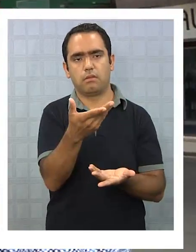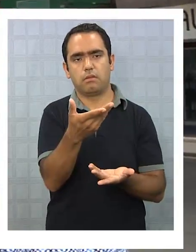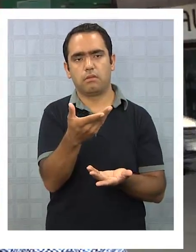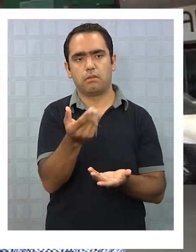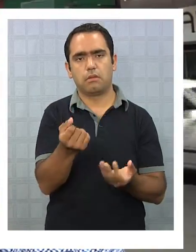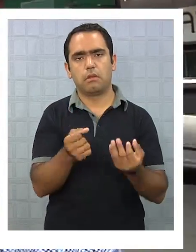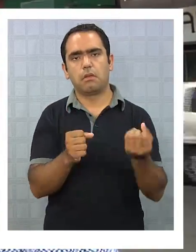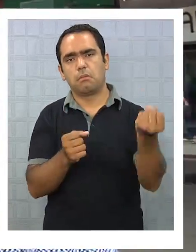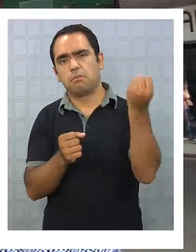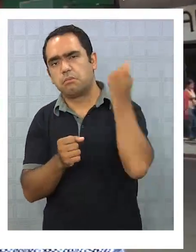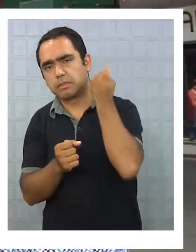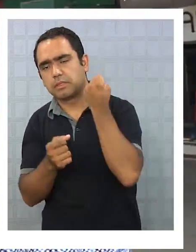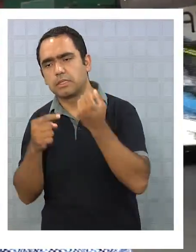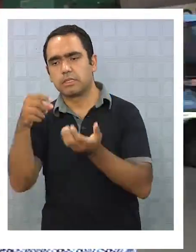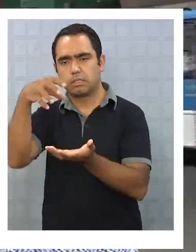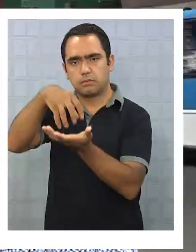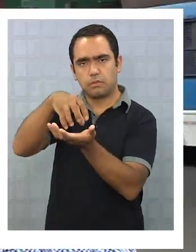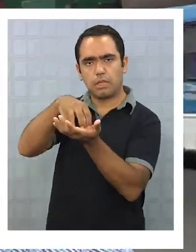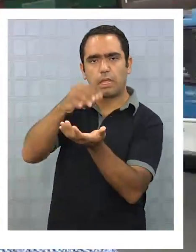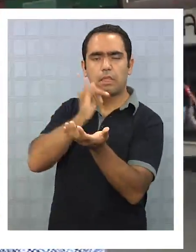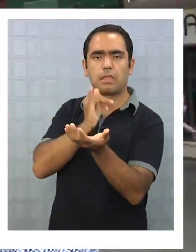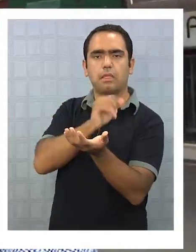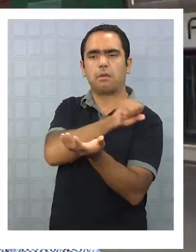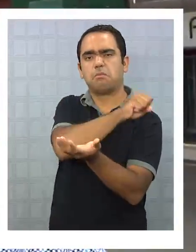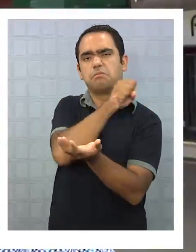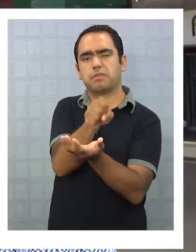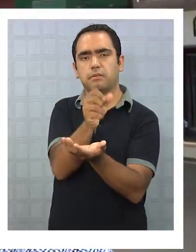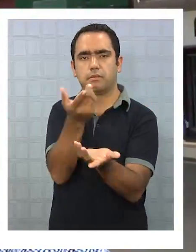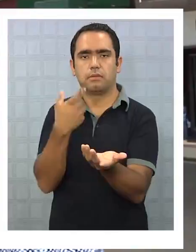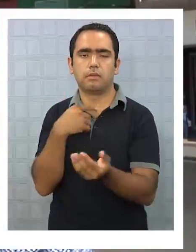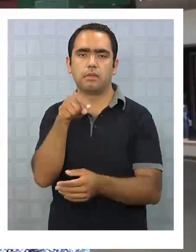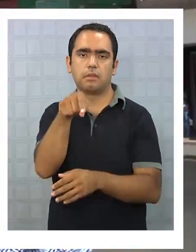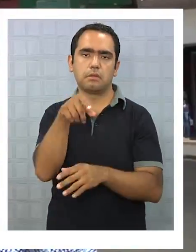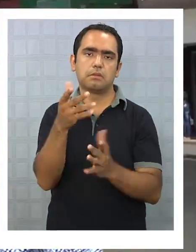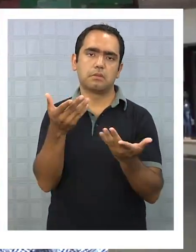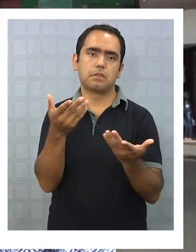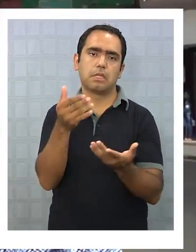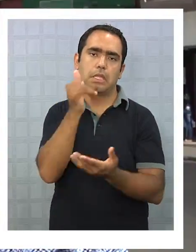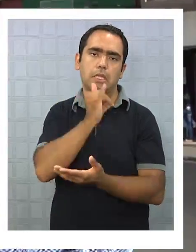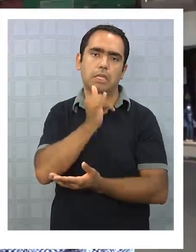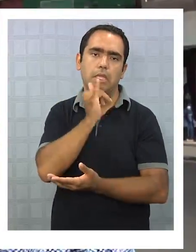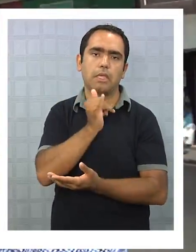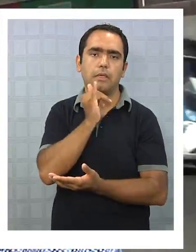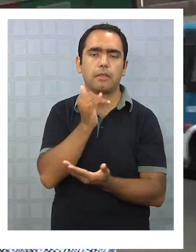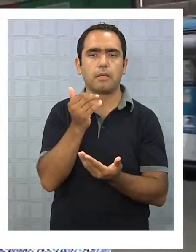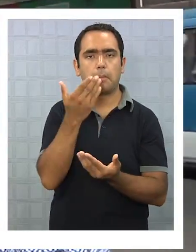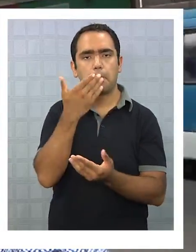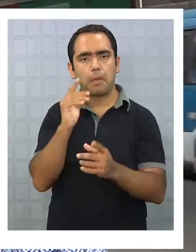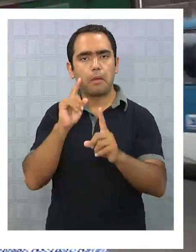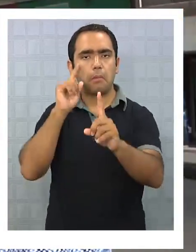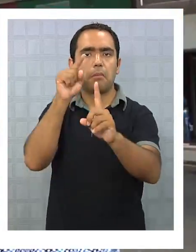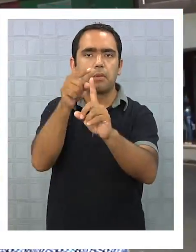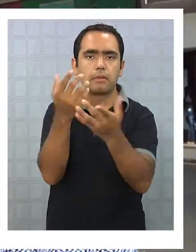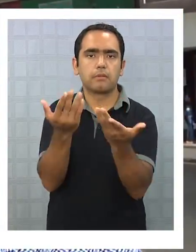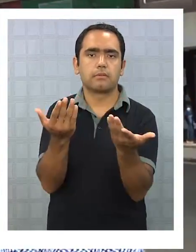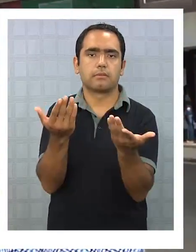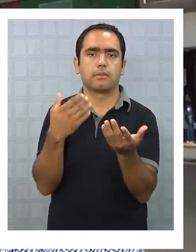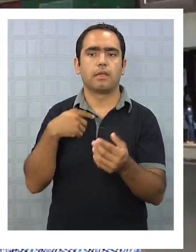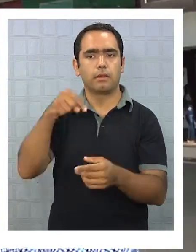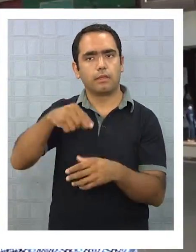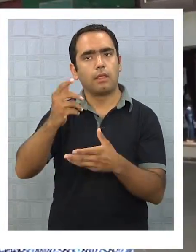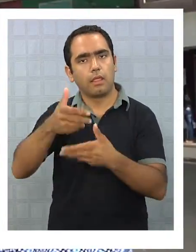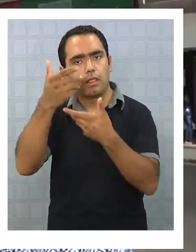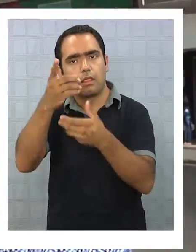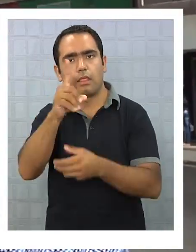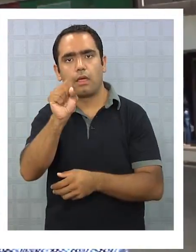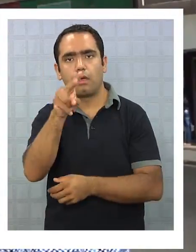dañar a la ciudad, dañar a Iquique, dañar la proyección mundial que alcanzaría Iquique, ¿no es cierto?, con la realización de una fecha Copa Davis